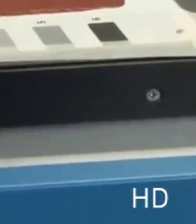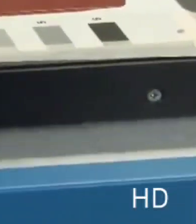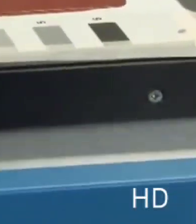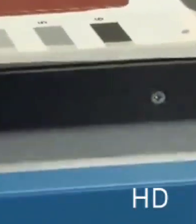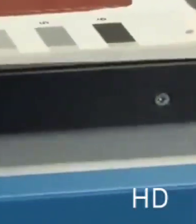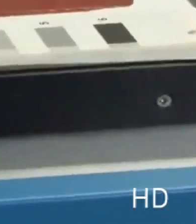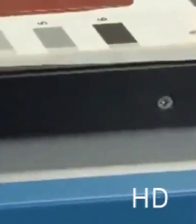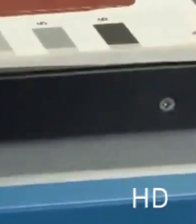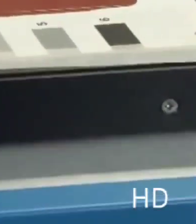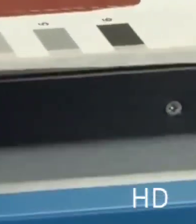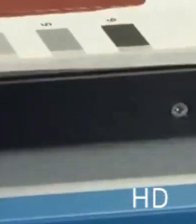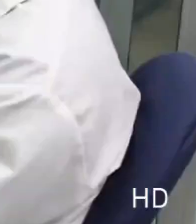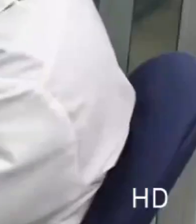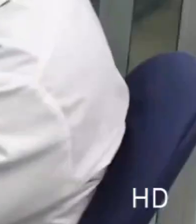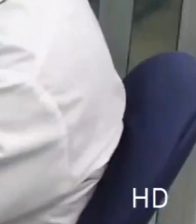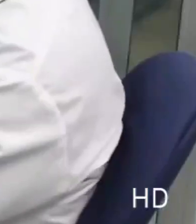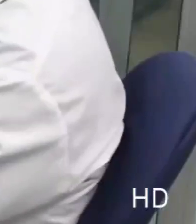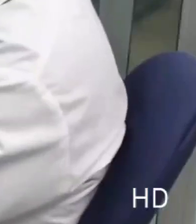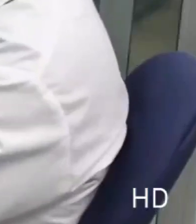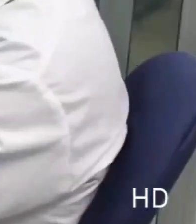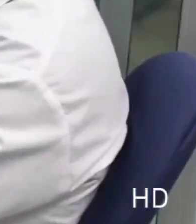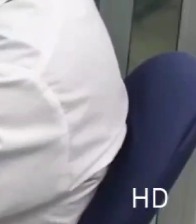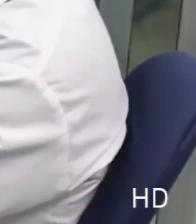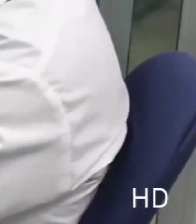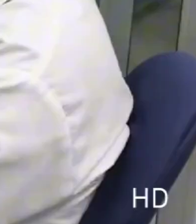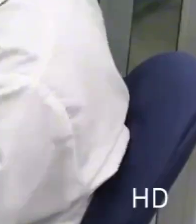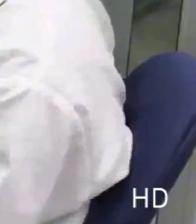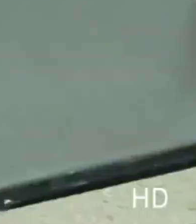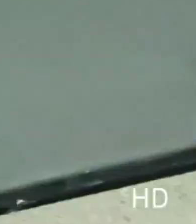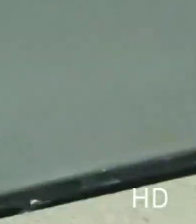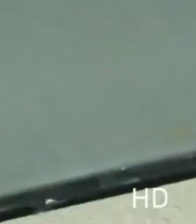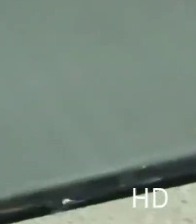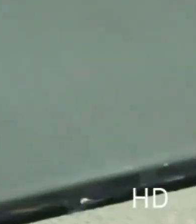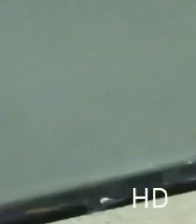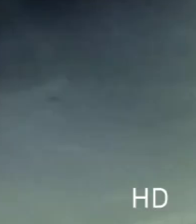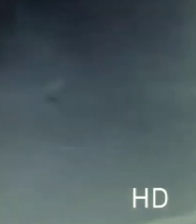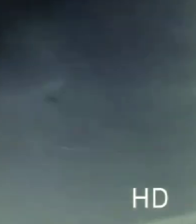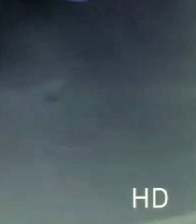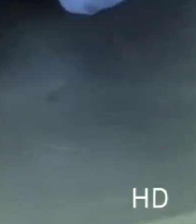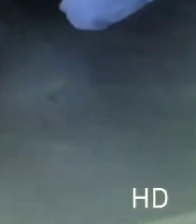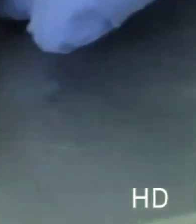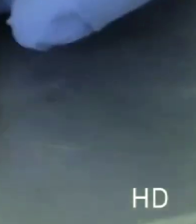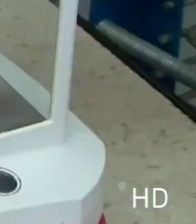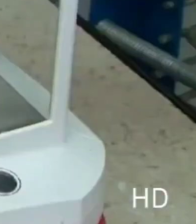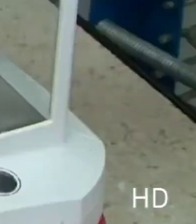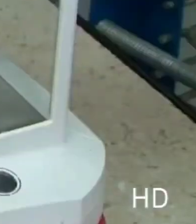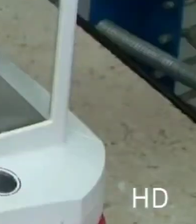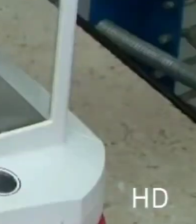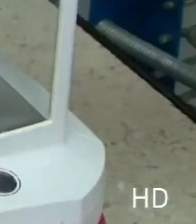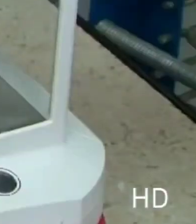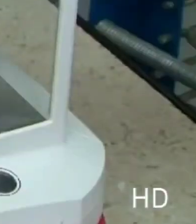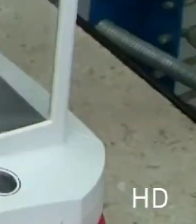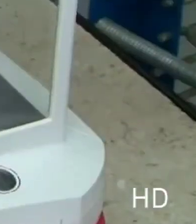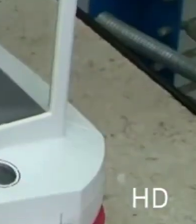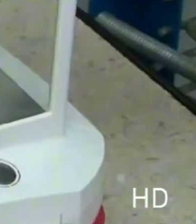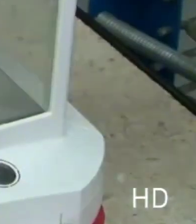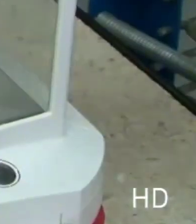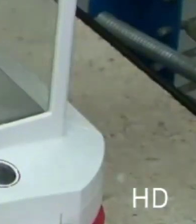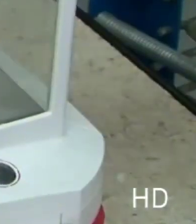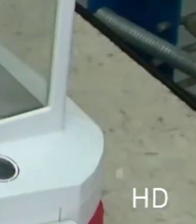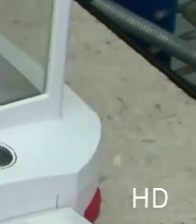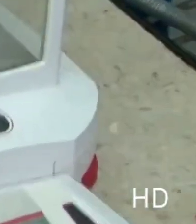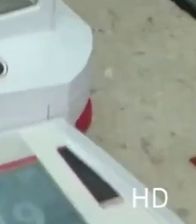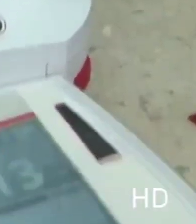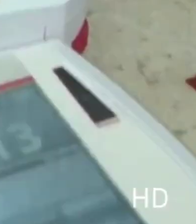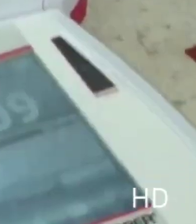supervisar la seguridad y calidad de productos de alto consumo, para que las familias mexicanas tomen mejores decisiones de compra.